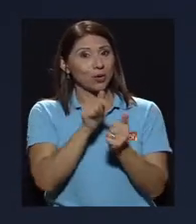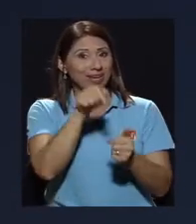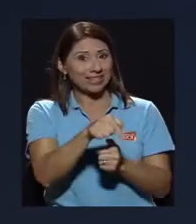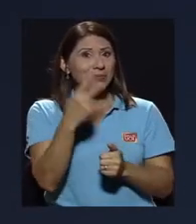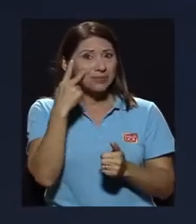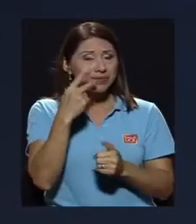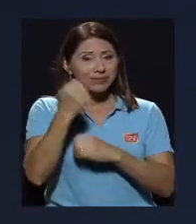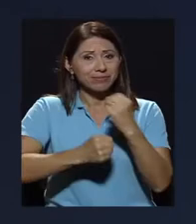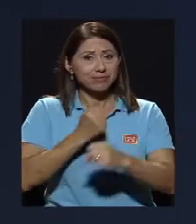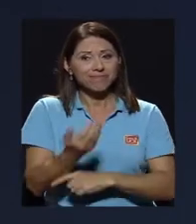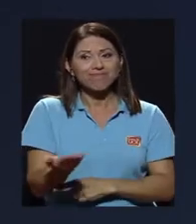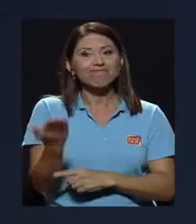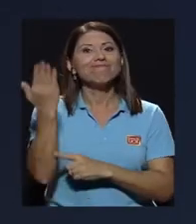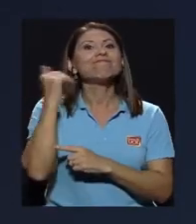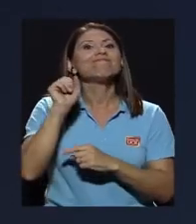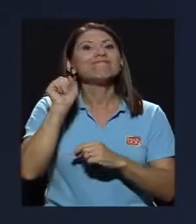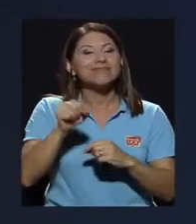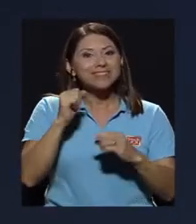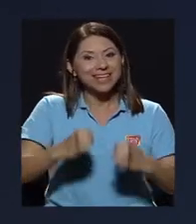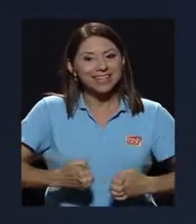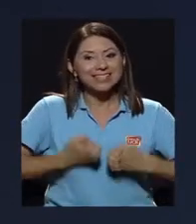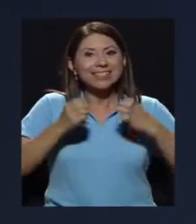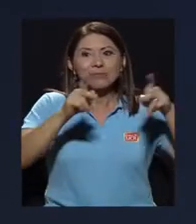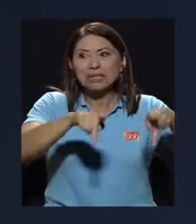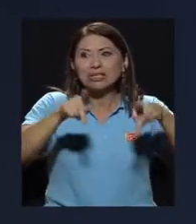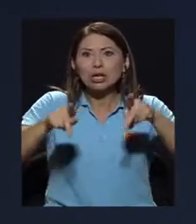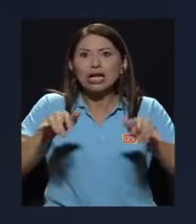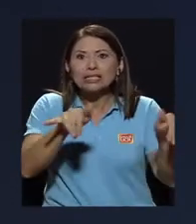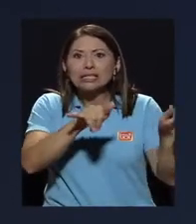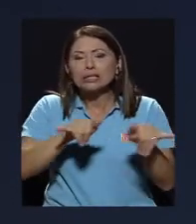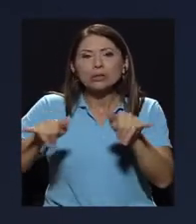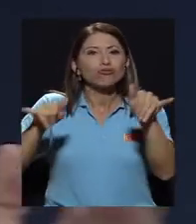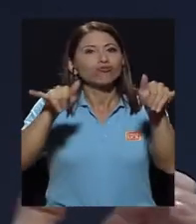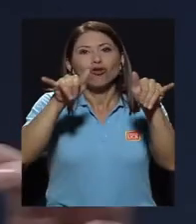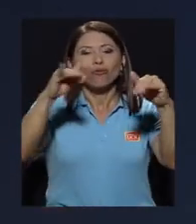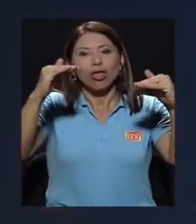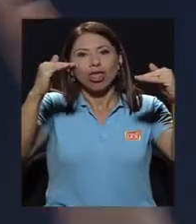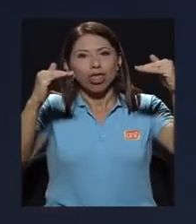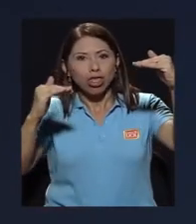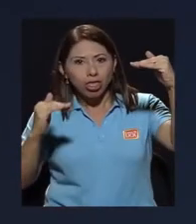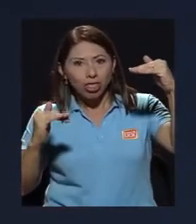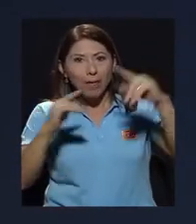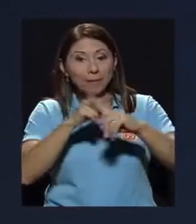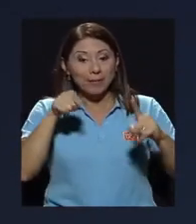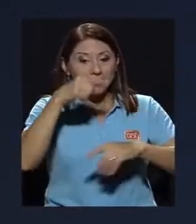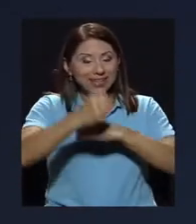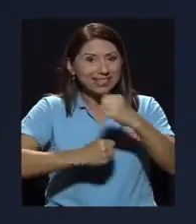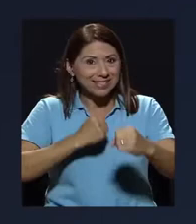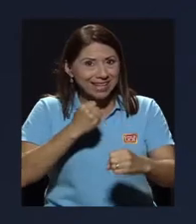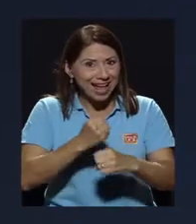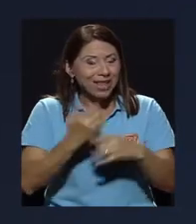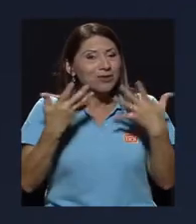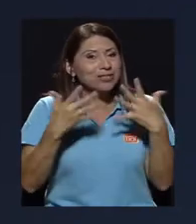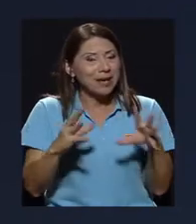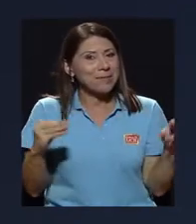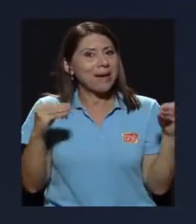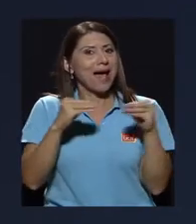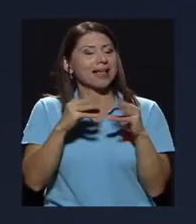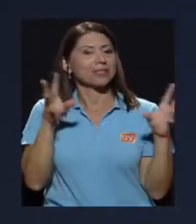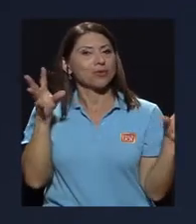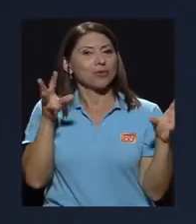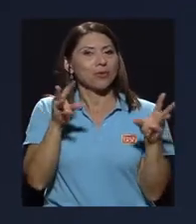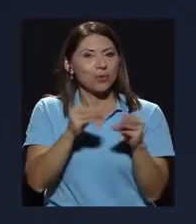años anteriores sí se viene mostrando brecha. Sin embargo, para este otro año vamos a tener más años a tomar en consideración. Pero sí,